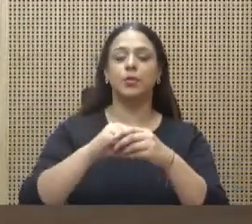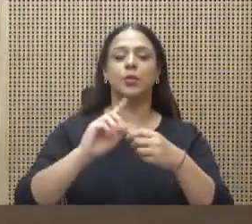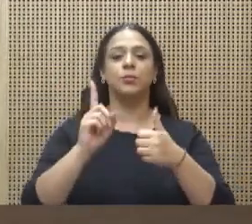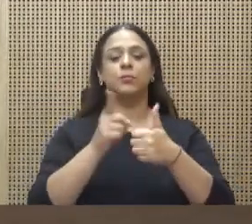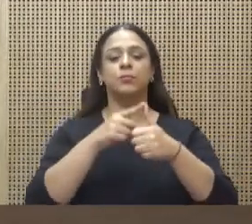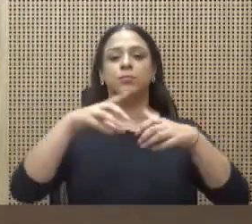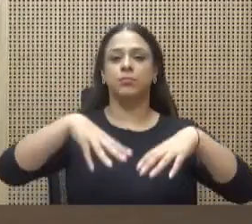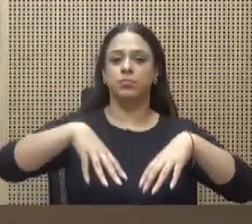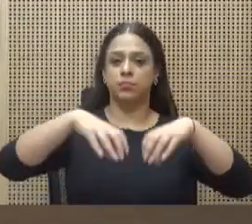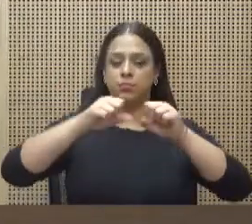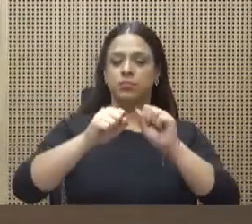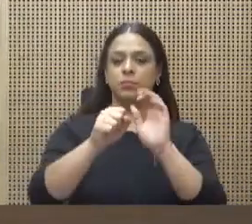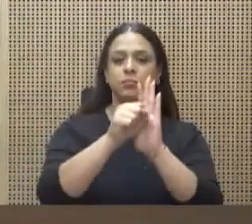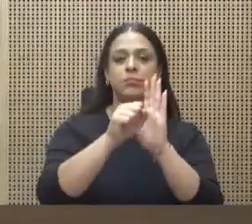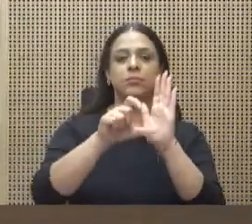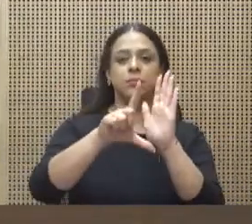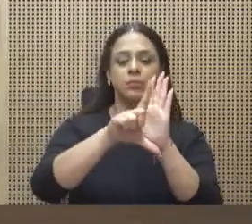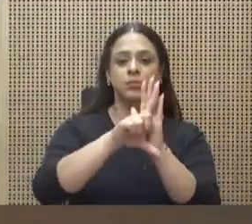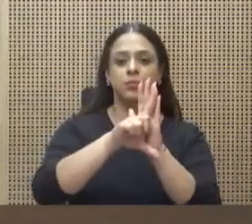libertad y el progreso.